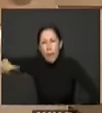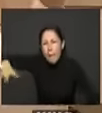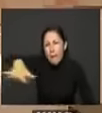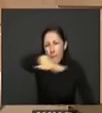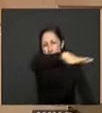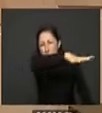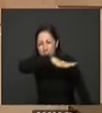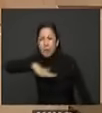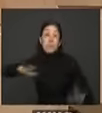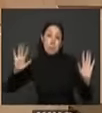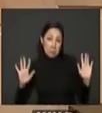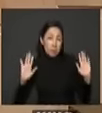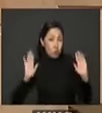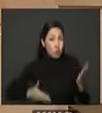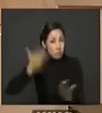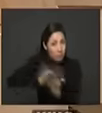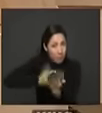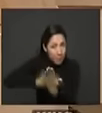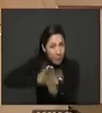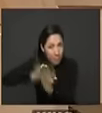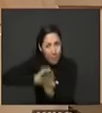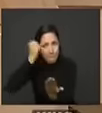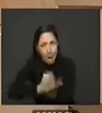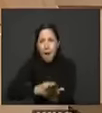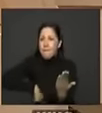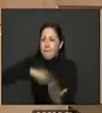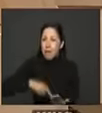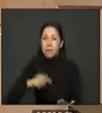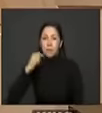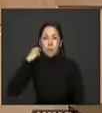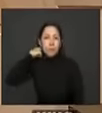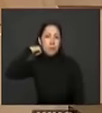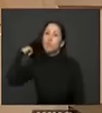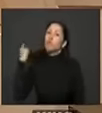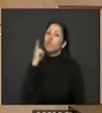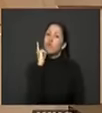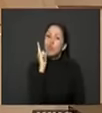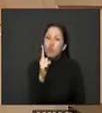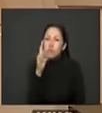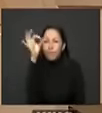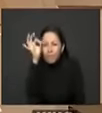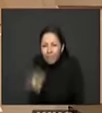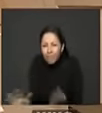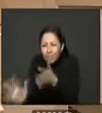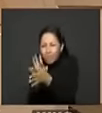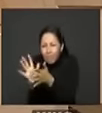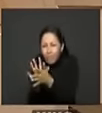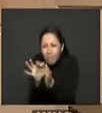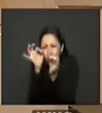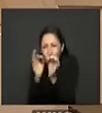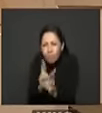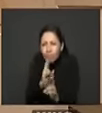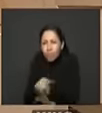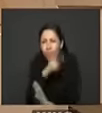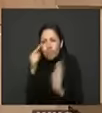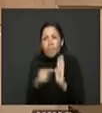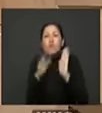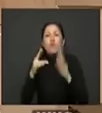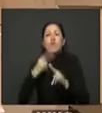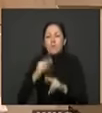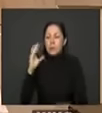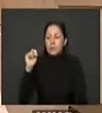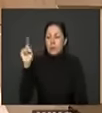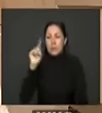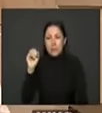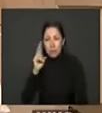por las fuentes que nos dieron todos la única fuente que nos va a dar esa información precisa es el censo nacional agropecuario